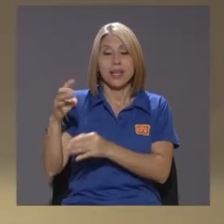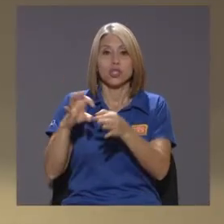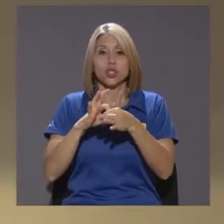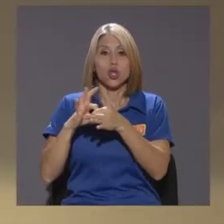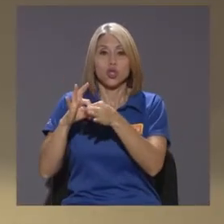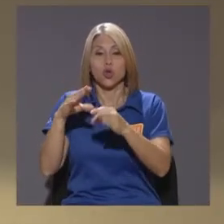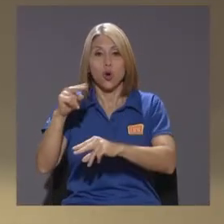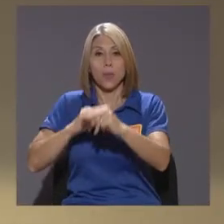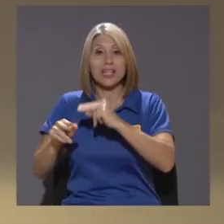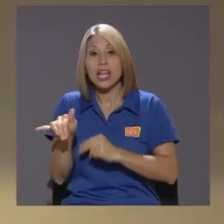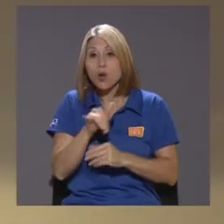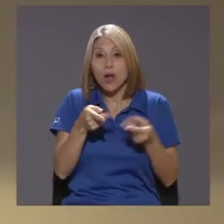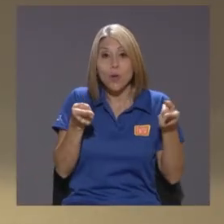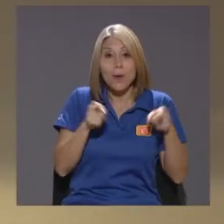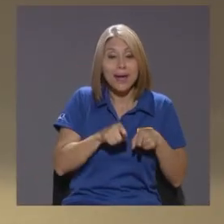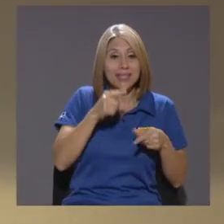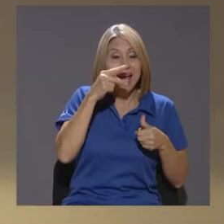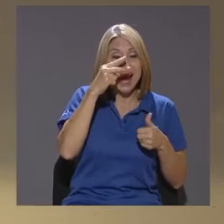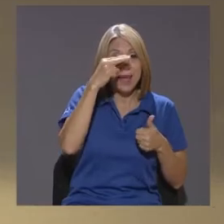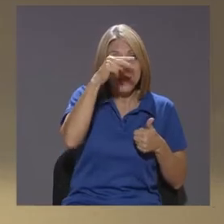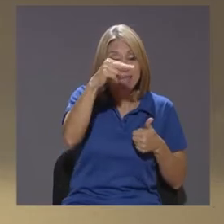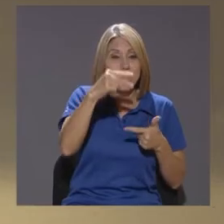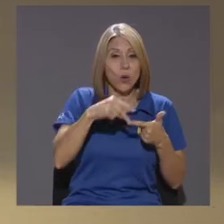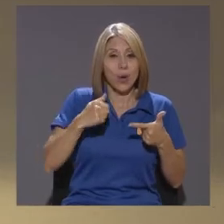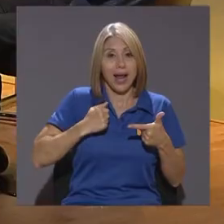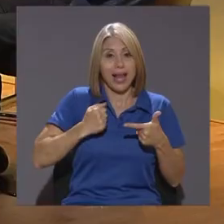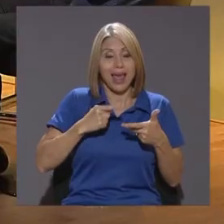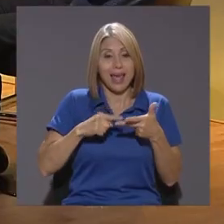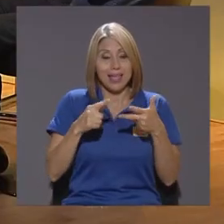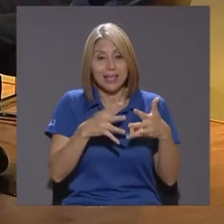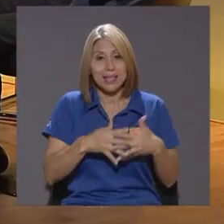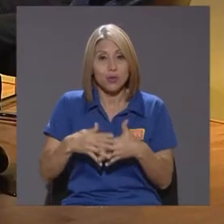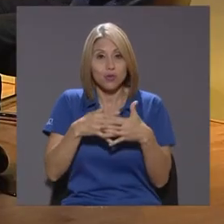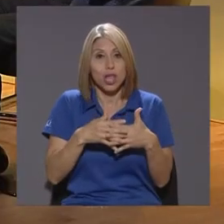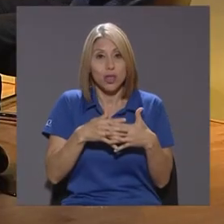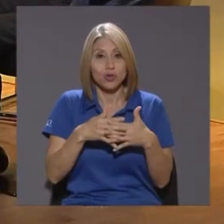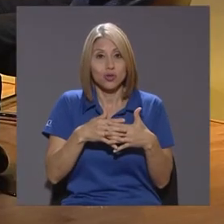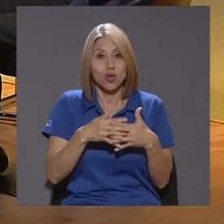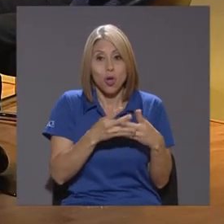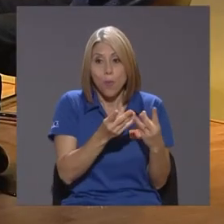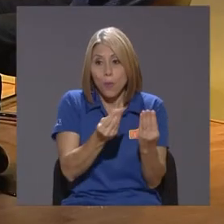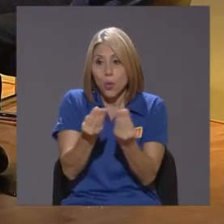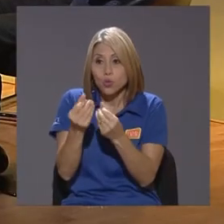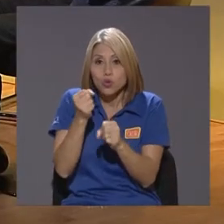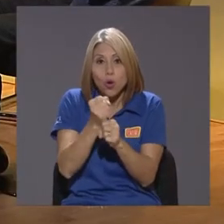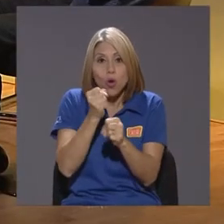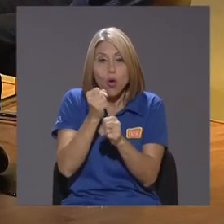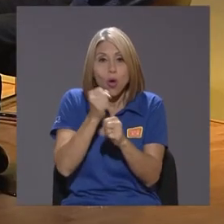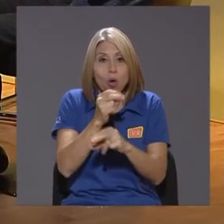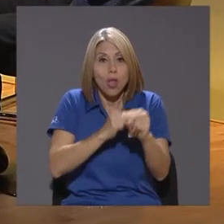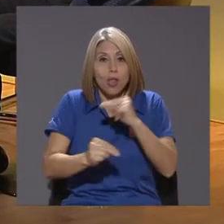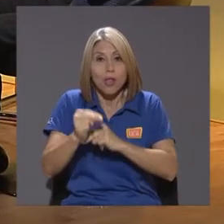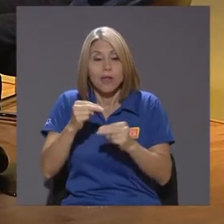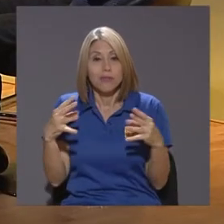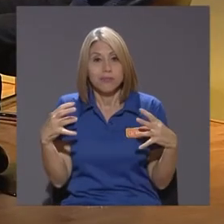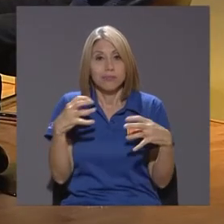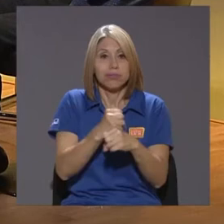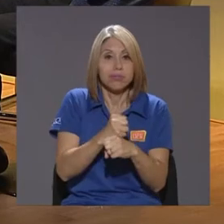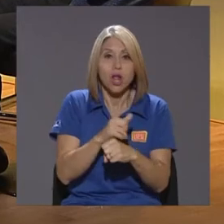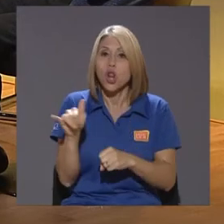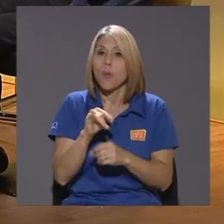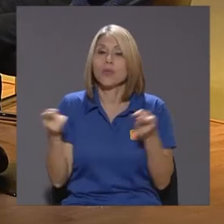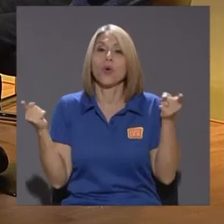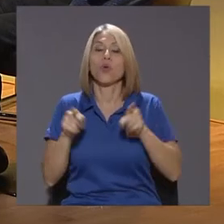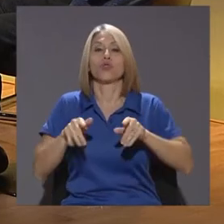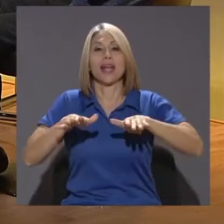En Estados Unidos Y México Y Canadá Que hay una integración Digamos De las cadenas De producción Lo mismo Ocurre En Gran Bretaña Y por ejemplo Todas las